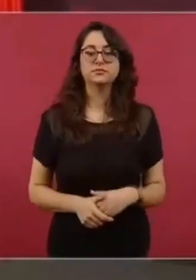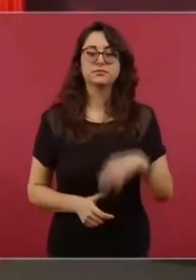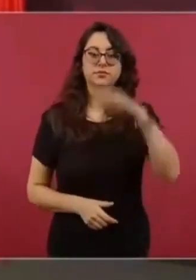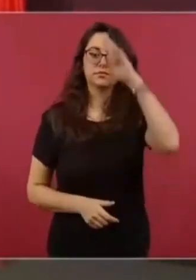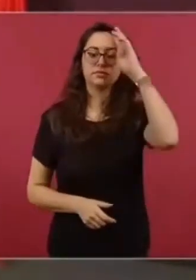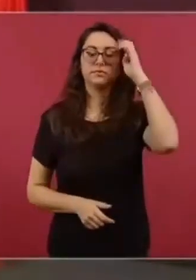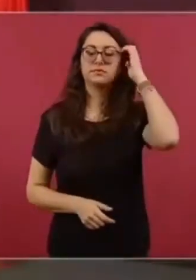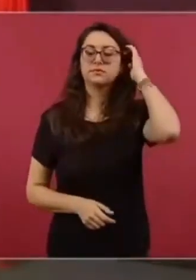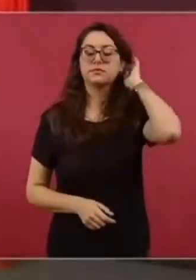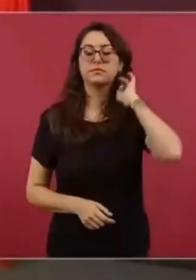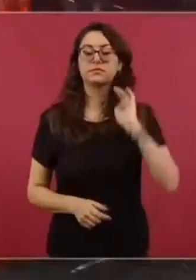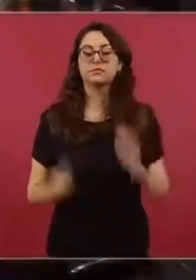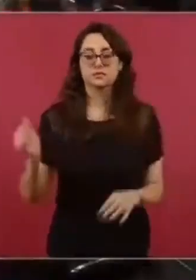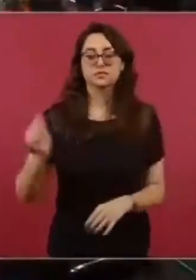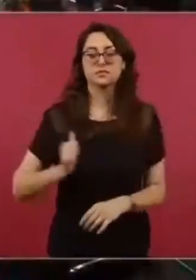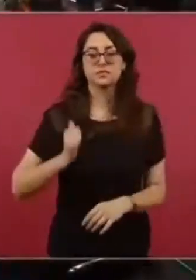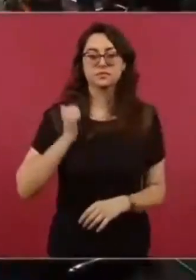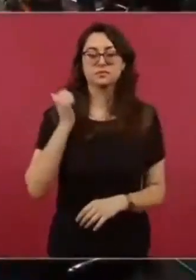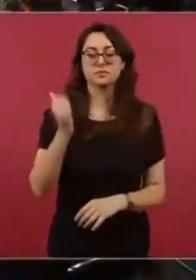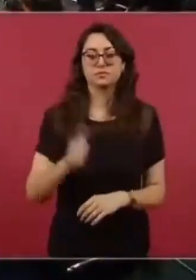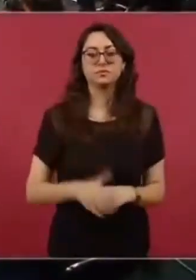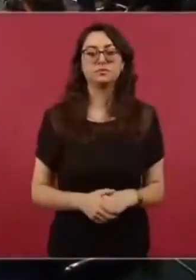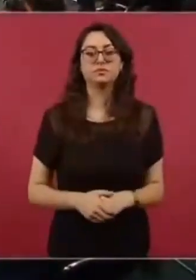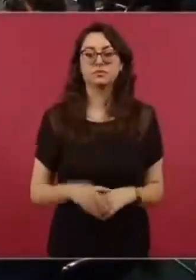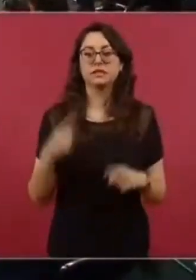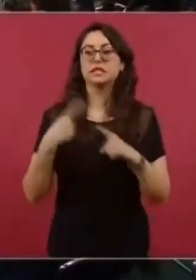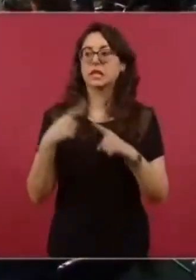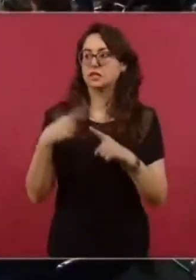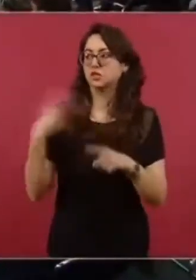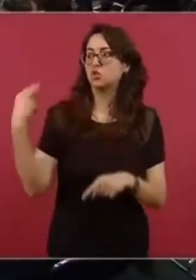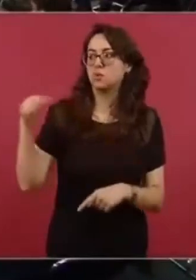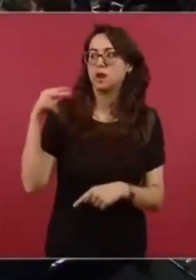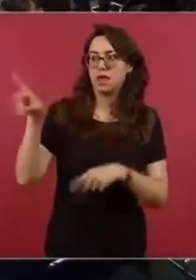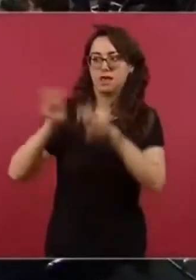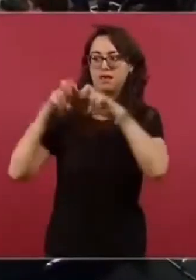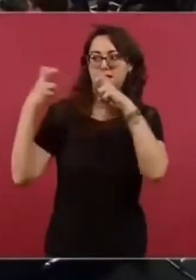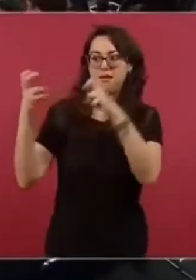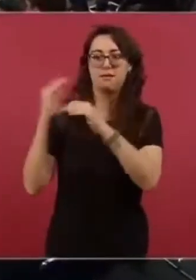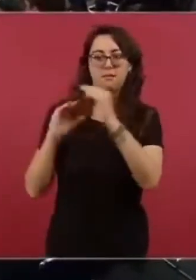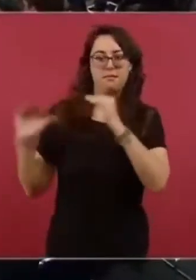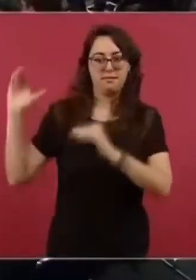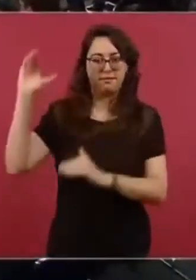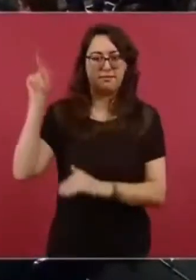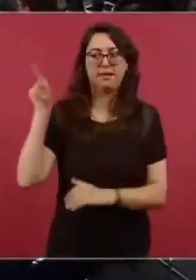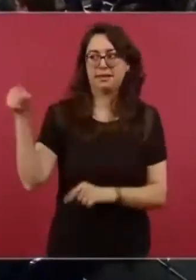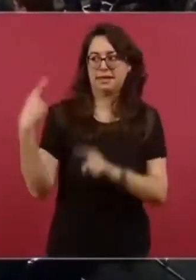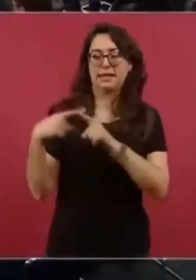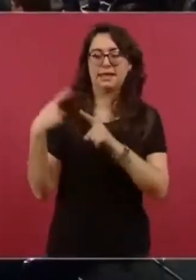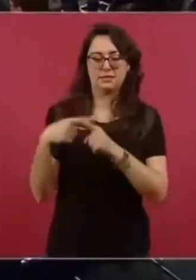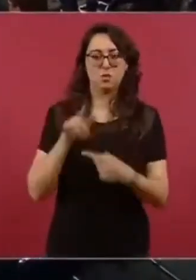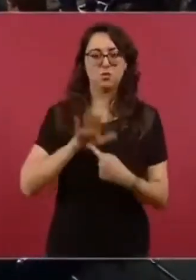Vamos a aprovechar y a ver también quién fue el magistrado, que eso antes